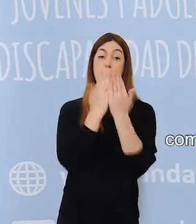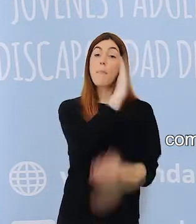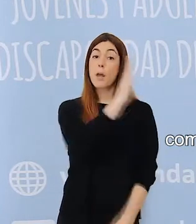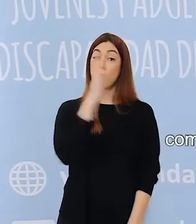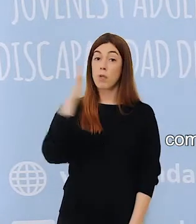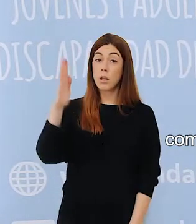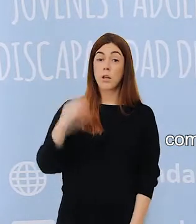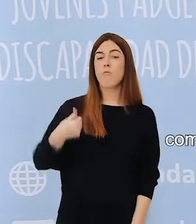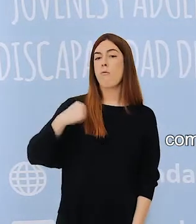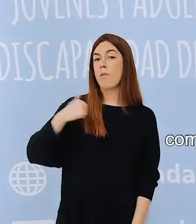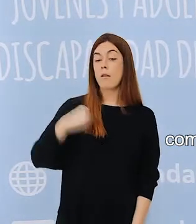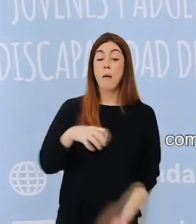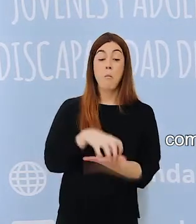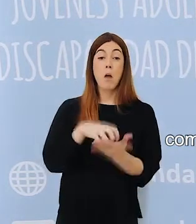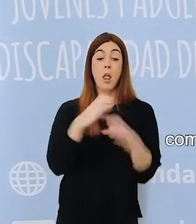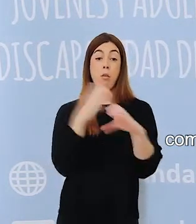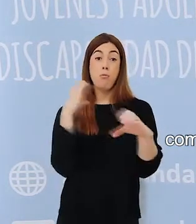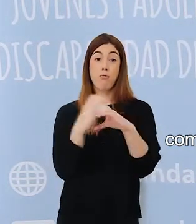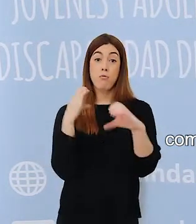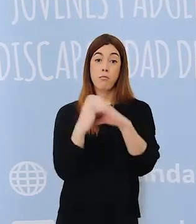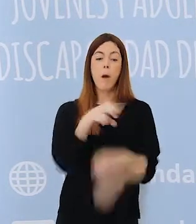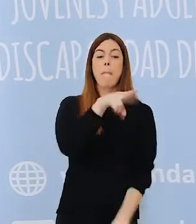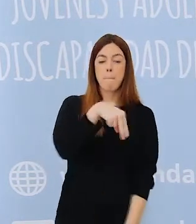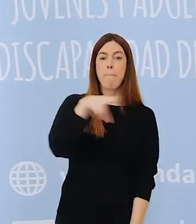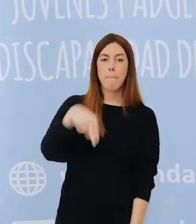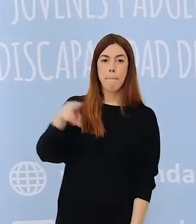bibliotecas, paradas de autobús o pasos de cena.